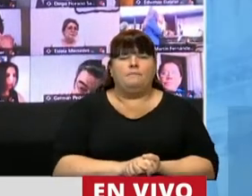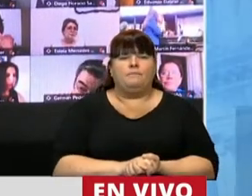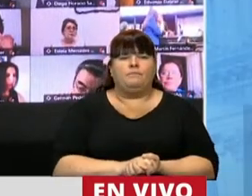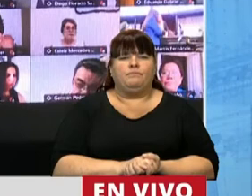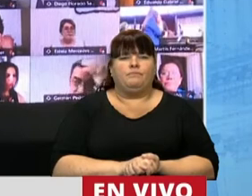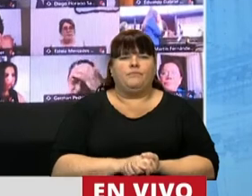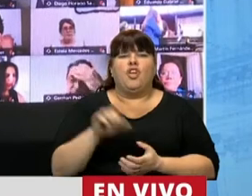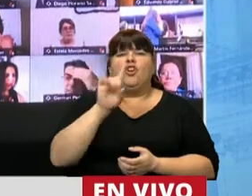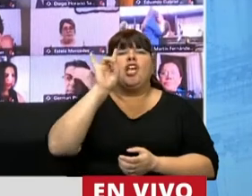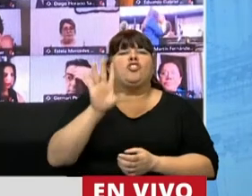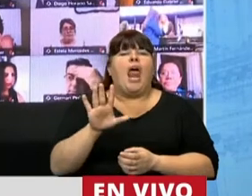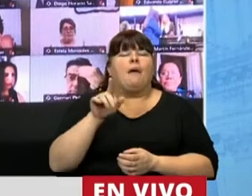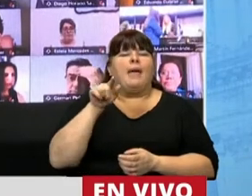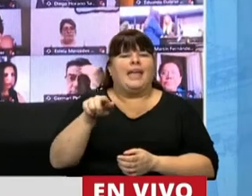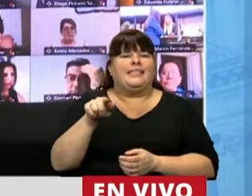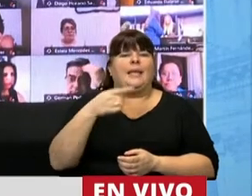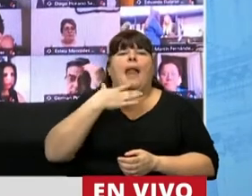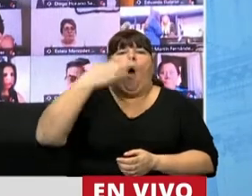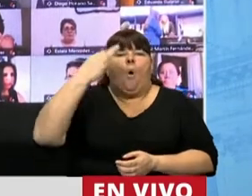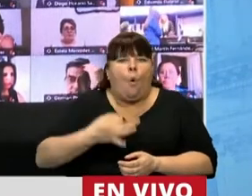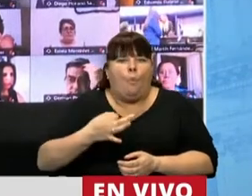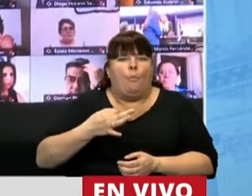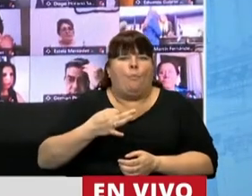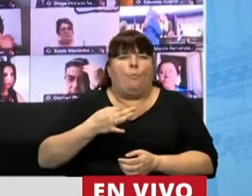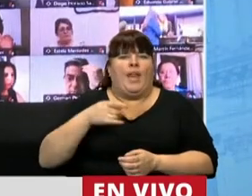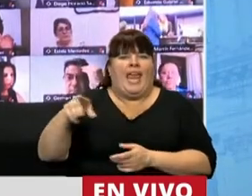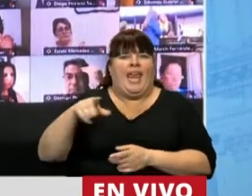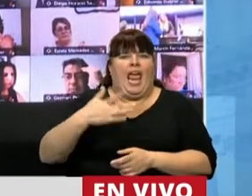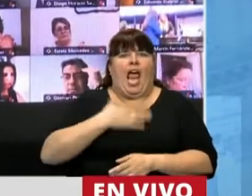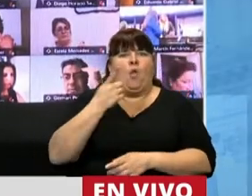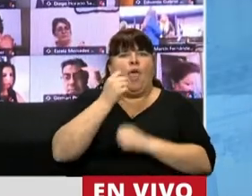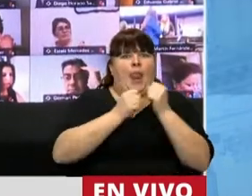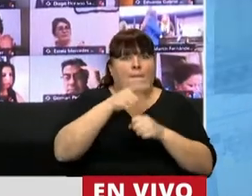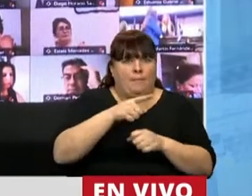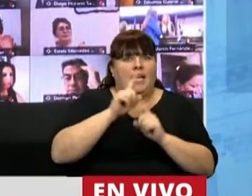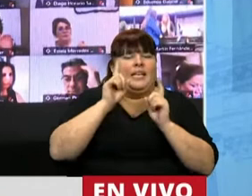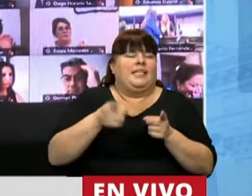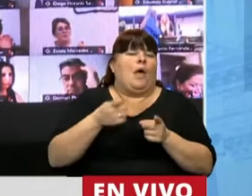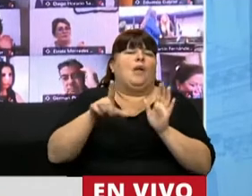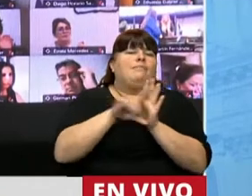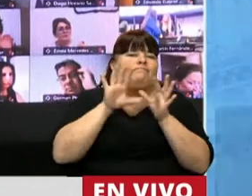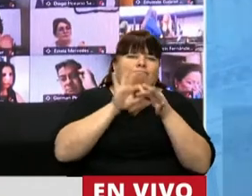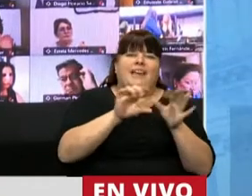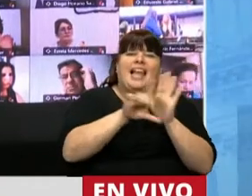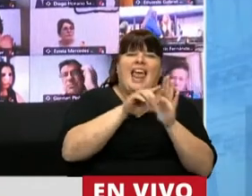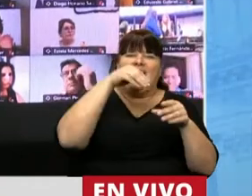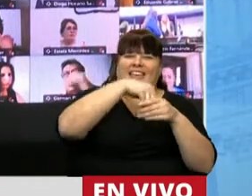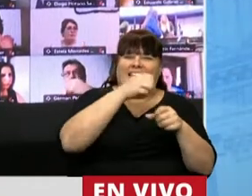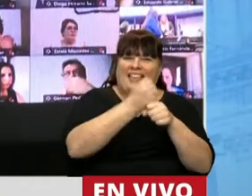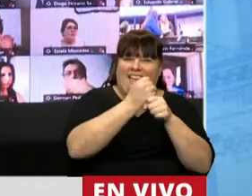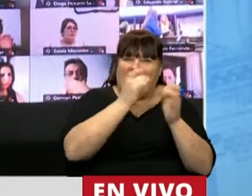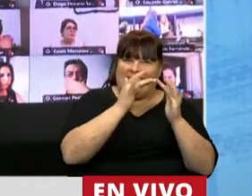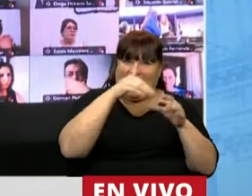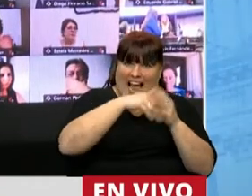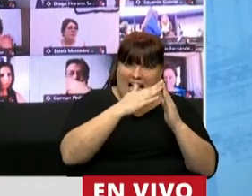ya no va a ser sólo parte de cumplimiento el empleador, basándose en la ley de teletrabajo, sino